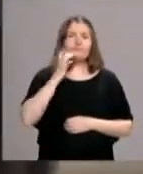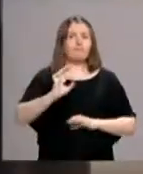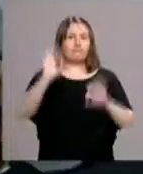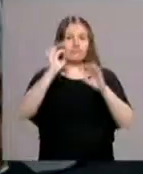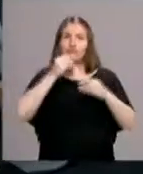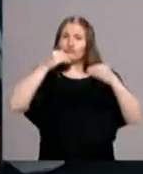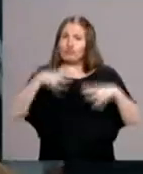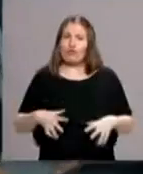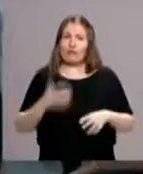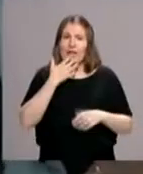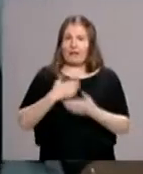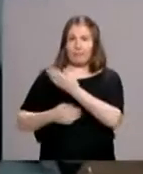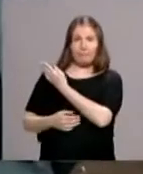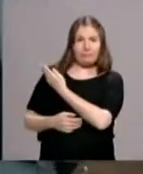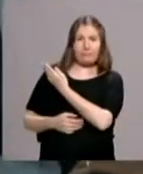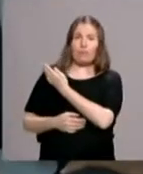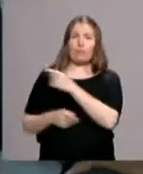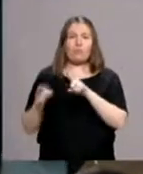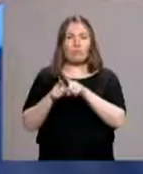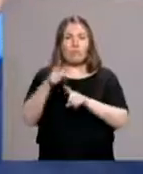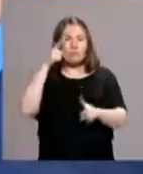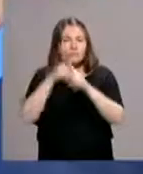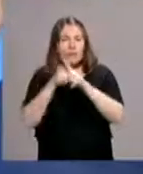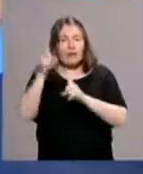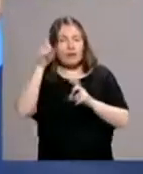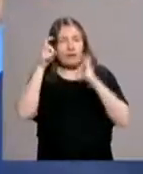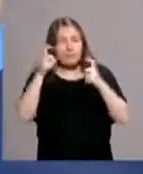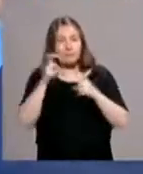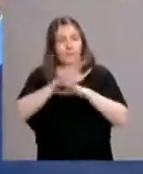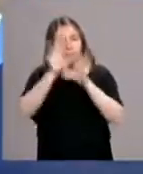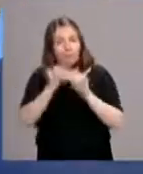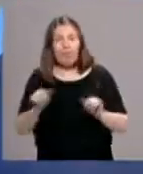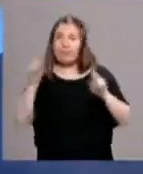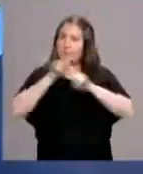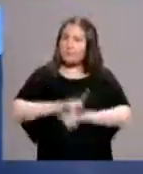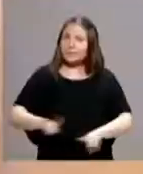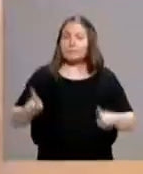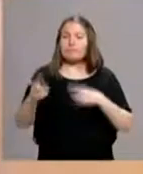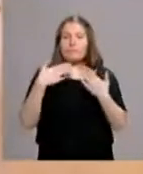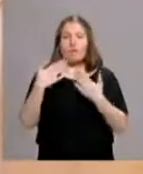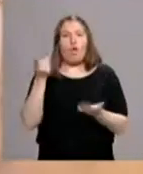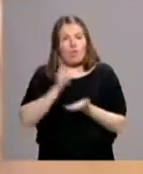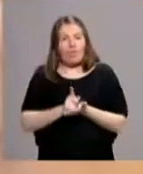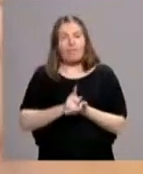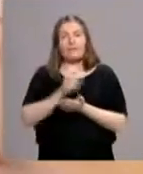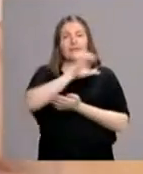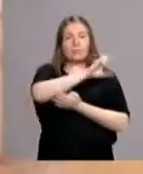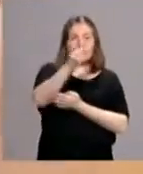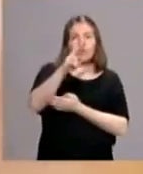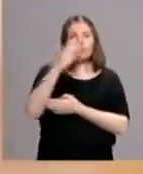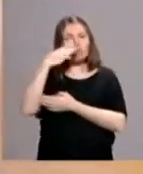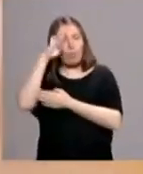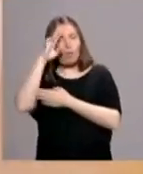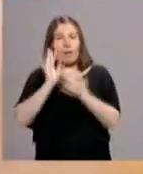como estas en medio de una búsqueda discreta y conciliadora que consiguió reestablecer las relaciones entre Estados Unidos y Cuba.